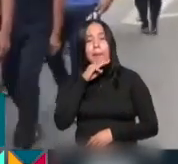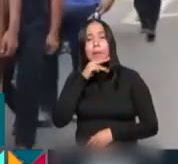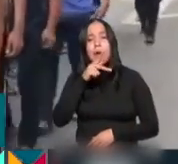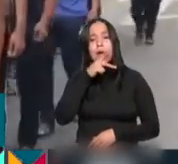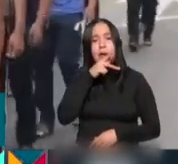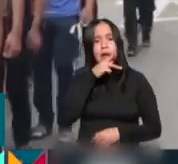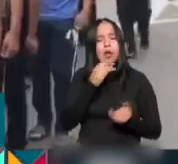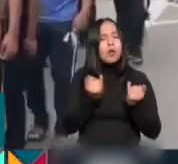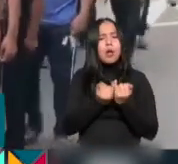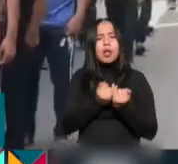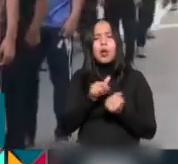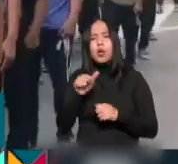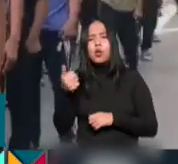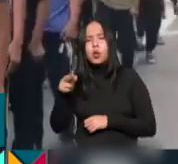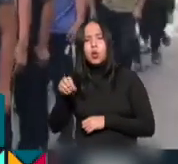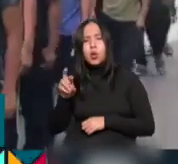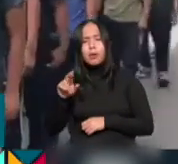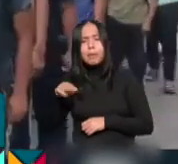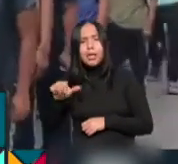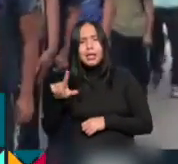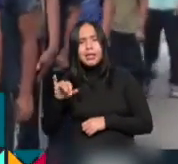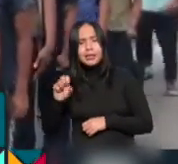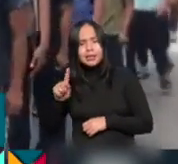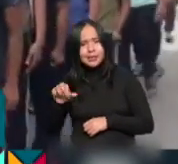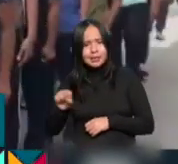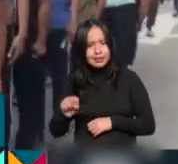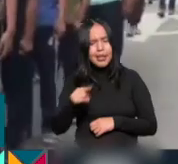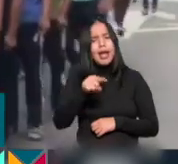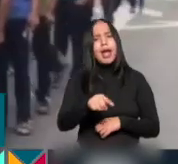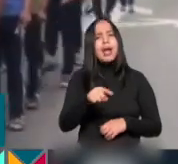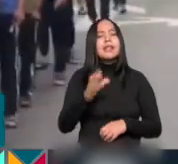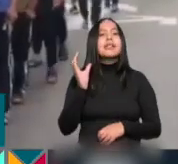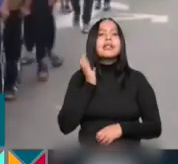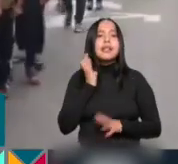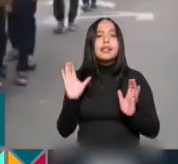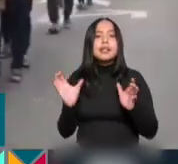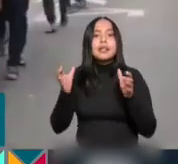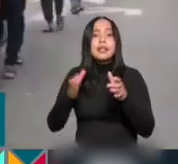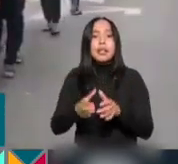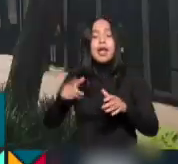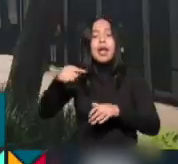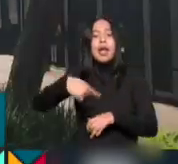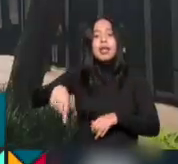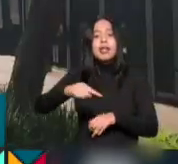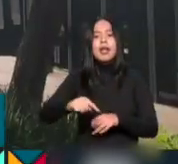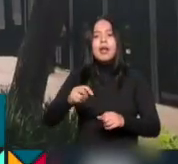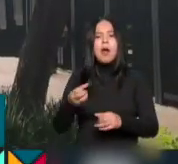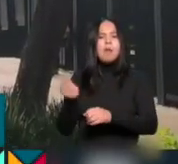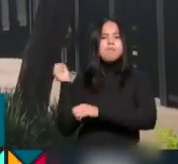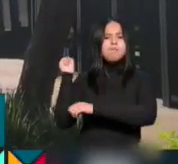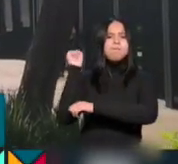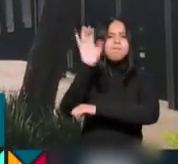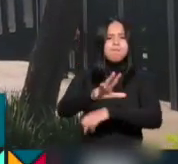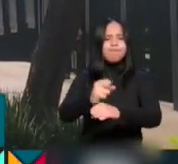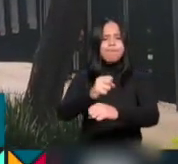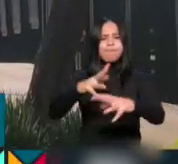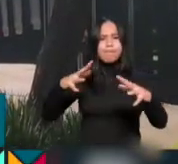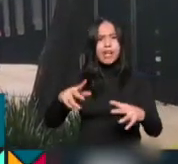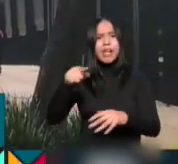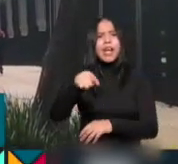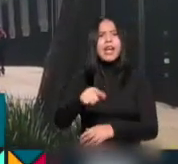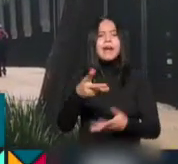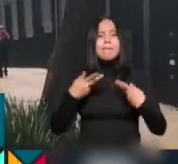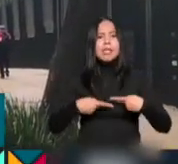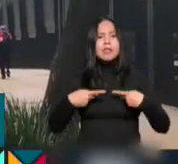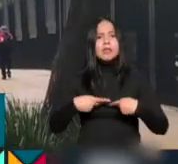jóvenes, así como un grupo de normalistas, se manifestaron en las inmediaciones del Senado de la República, donde lanzaron petardos, por lo cual las y los